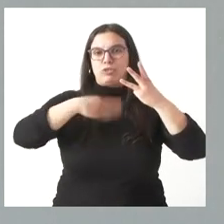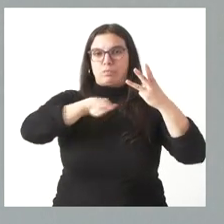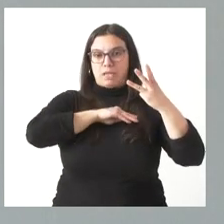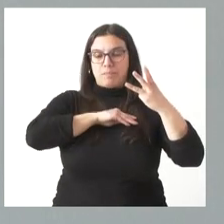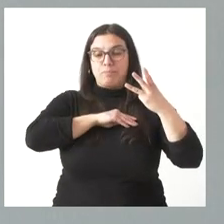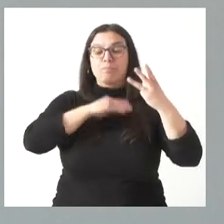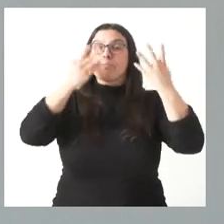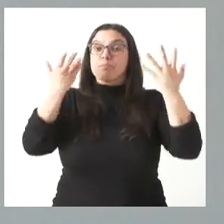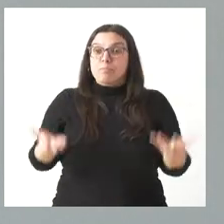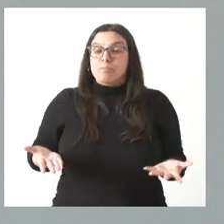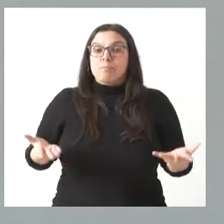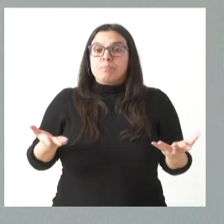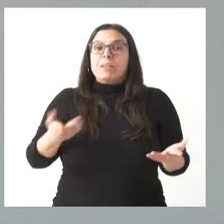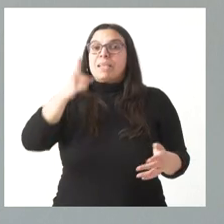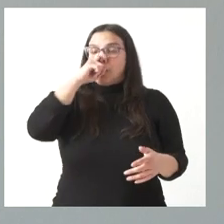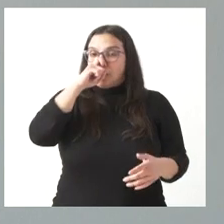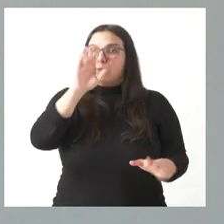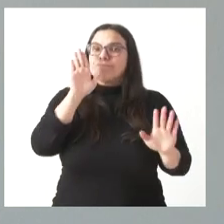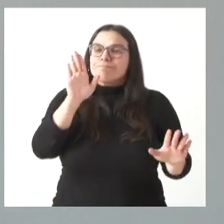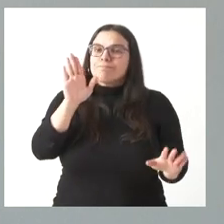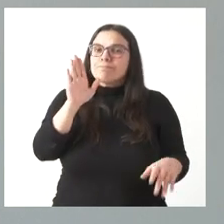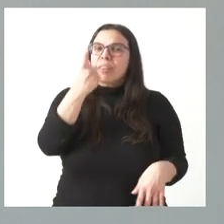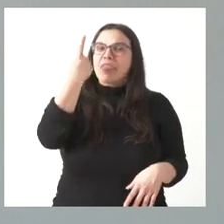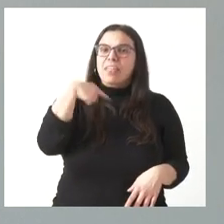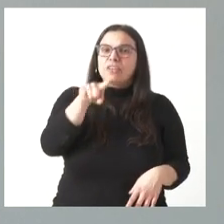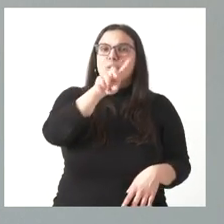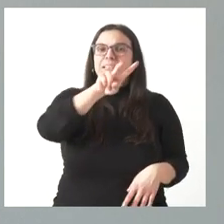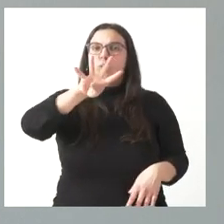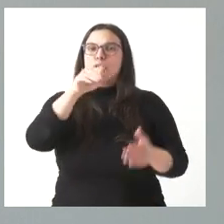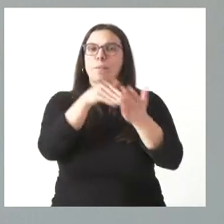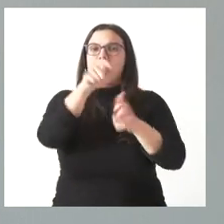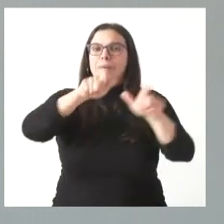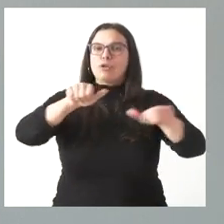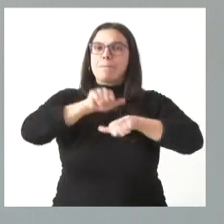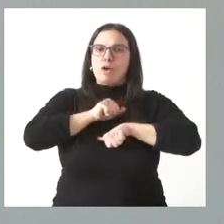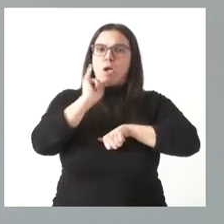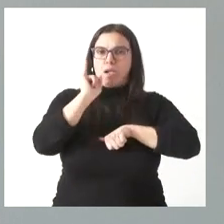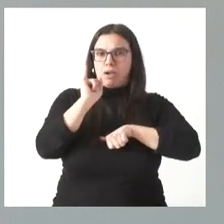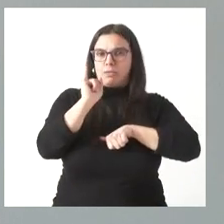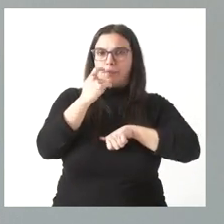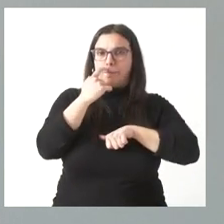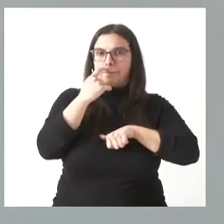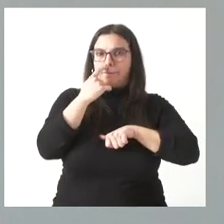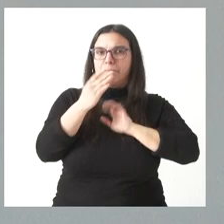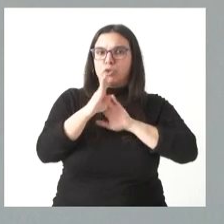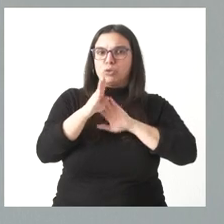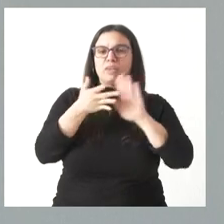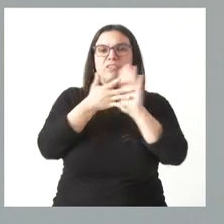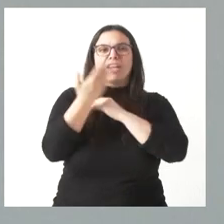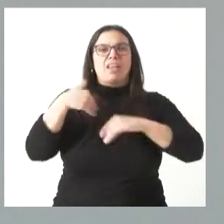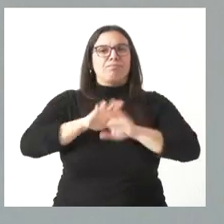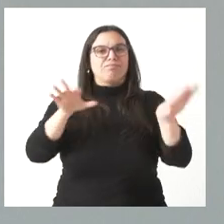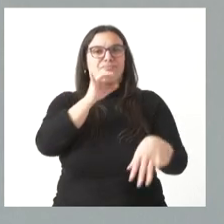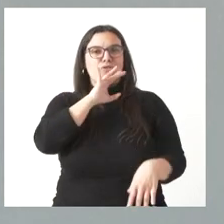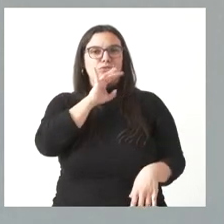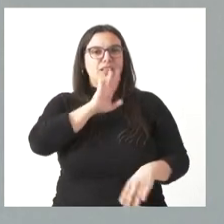obstante lo cual, recordamos que todavía quedan 124.000 personas en el paro y, por tanto, no nos podemos dar en satisfechos,